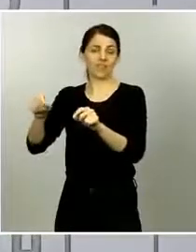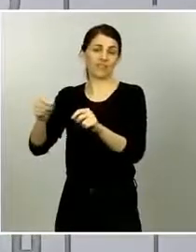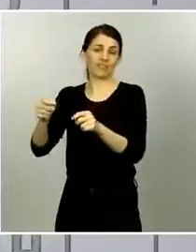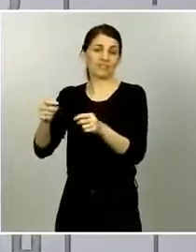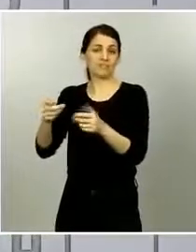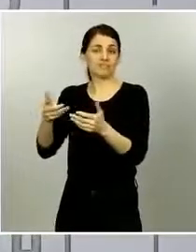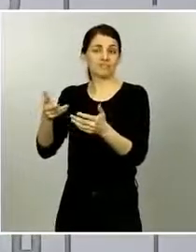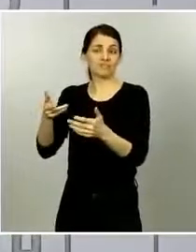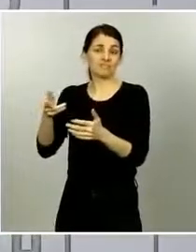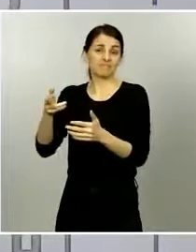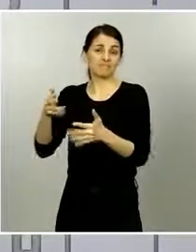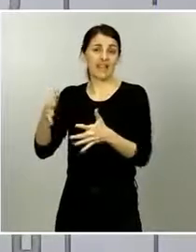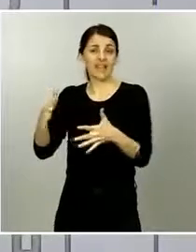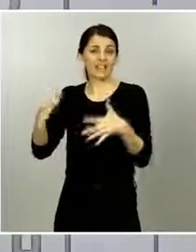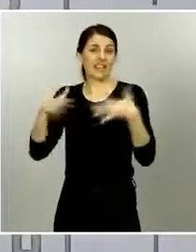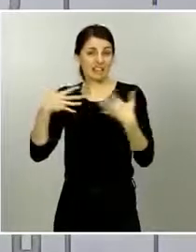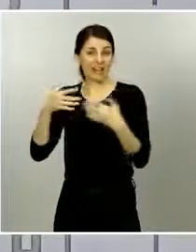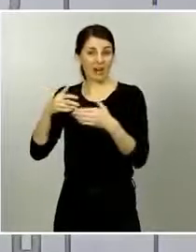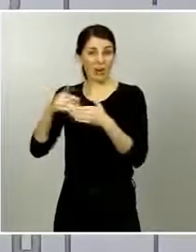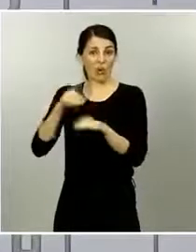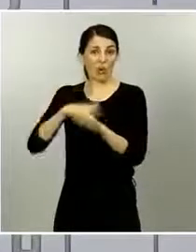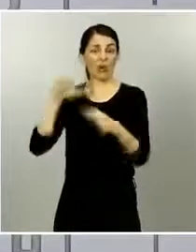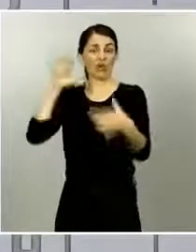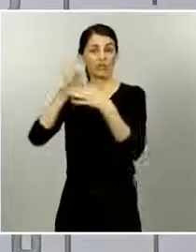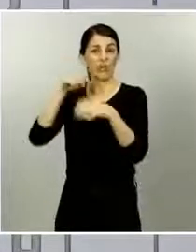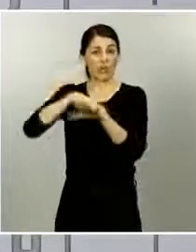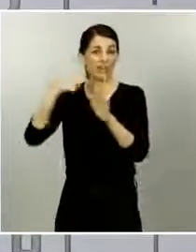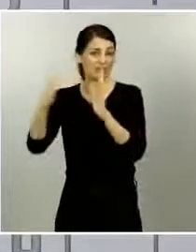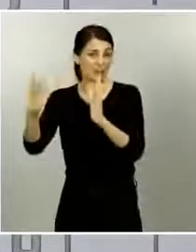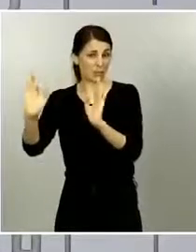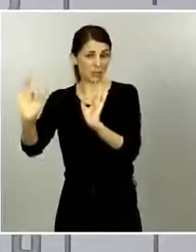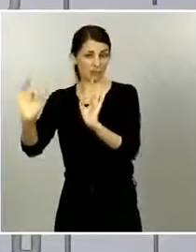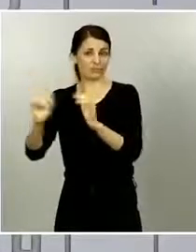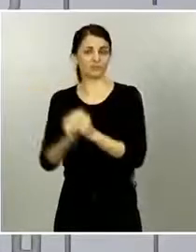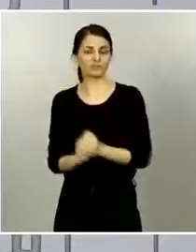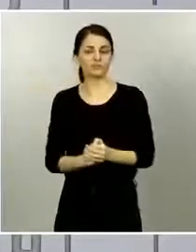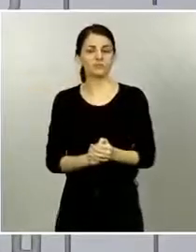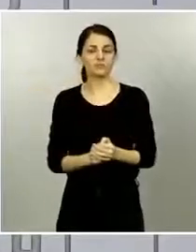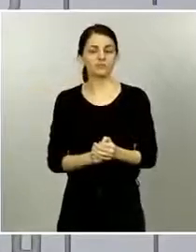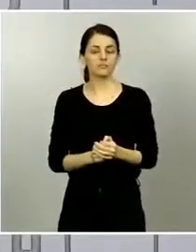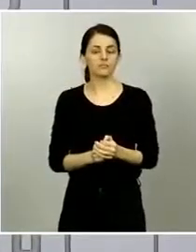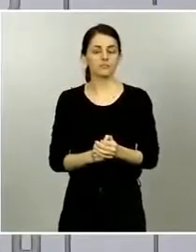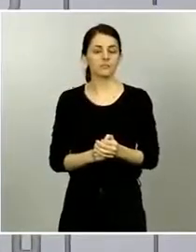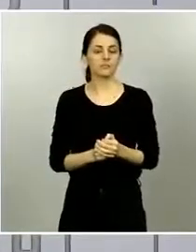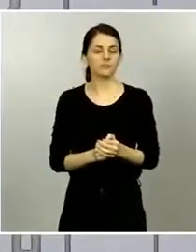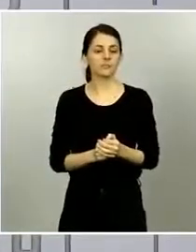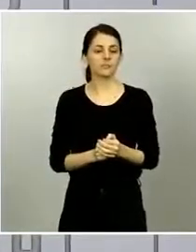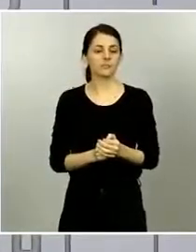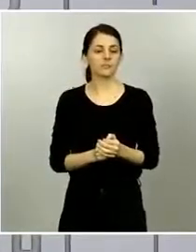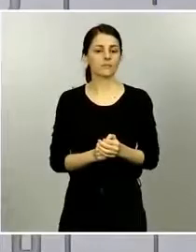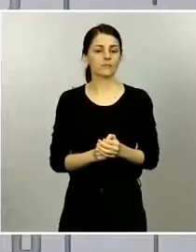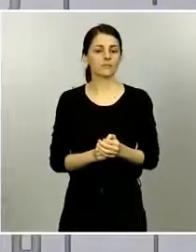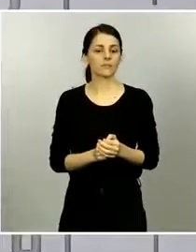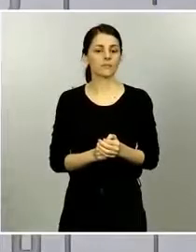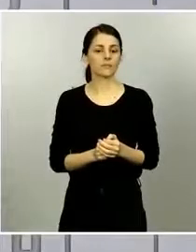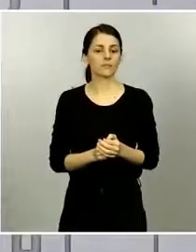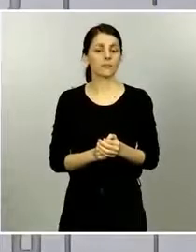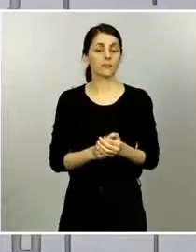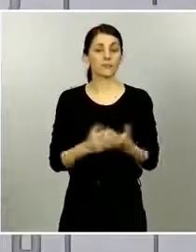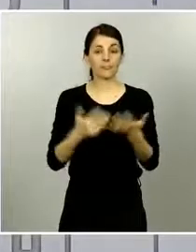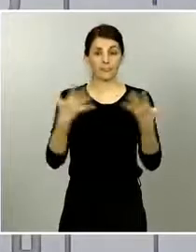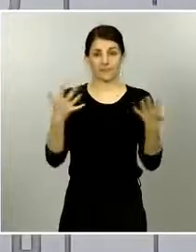reproductivo efectivo instantáneo o asociado al tiempo porque se van implementando medidas de control y ese número va cambiando